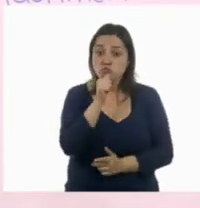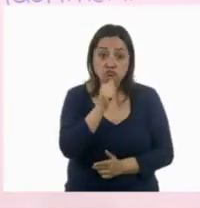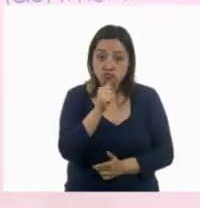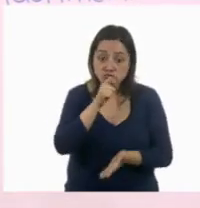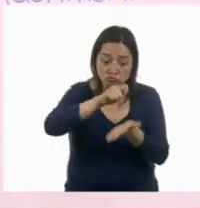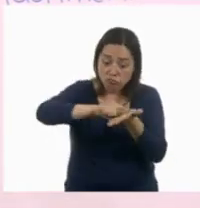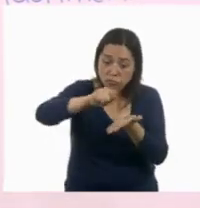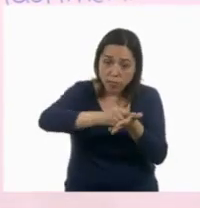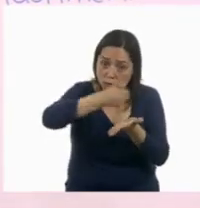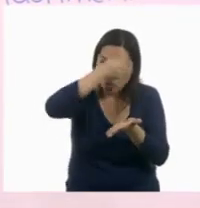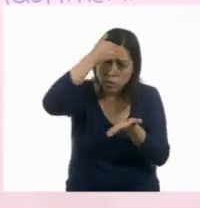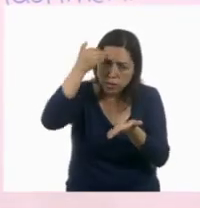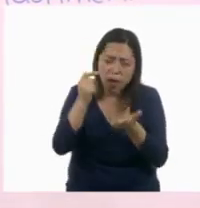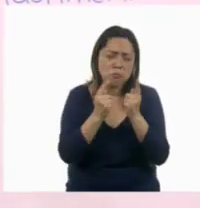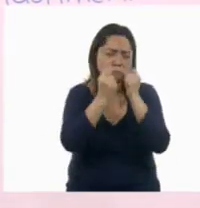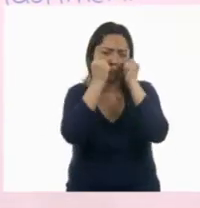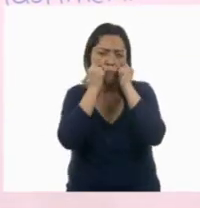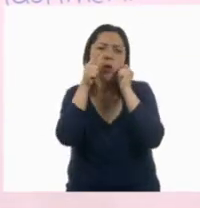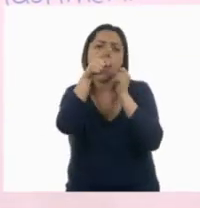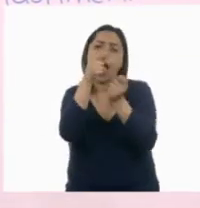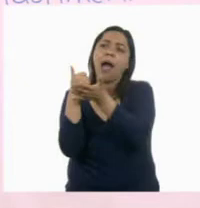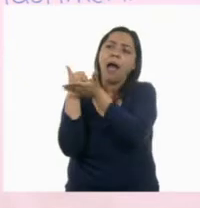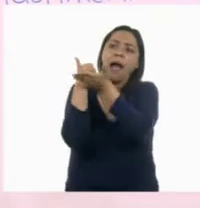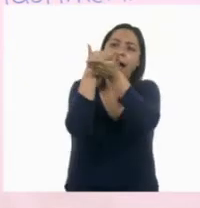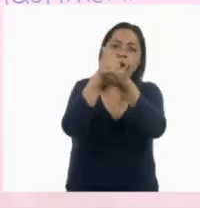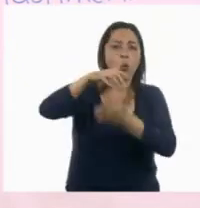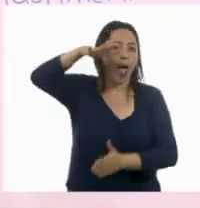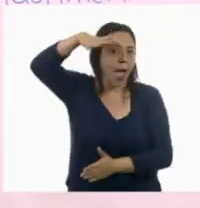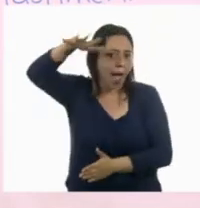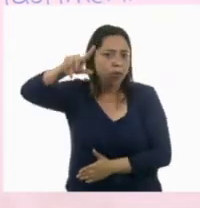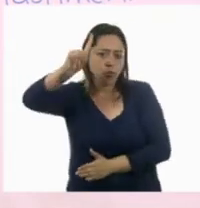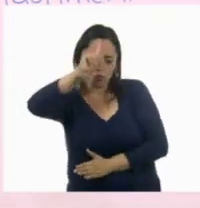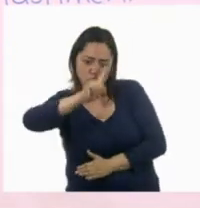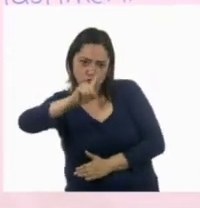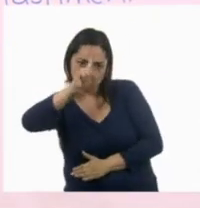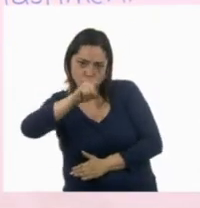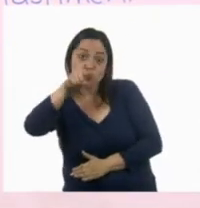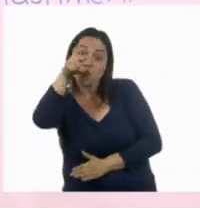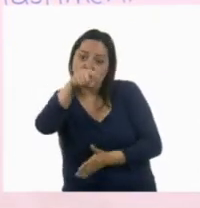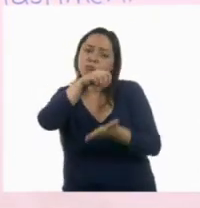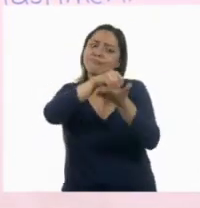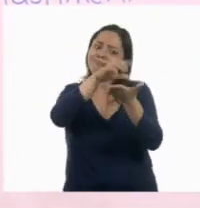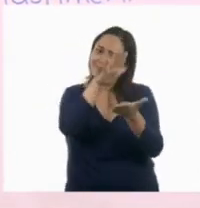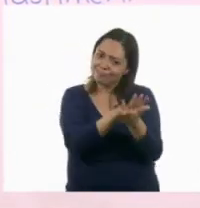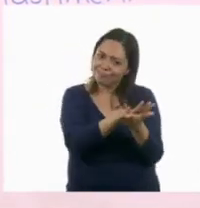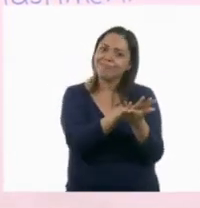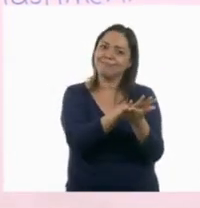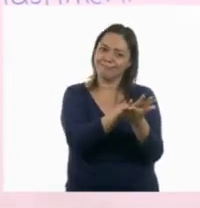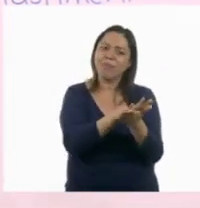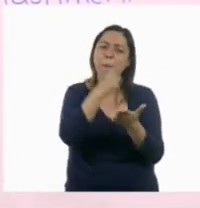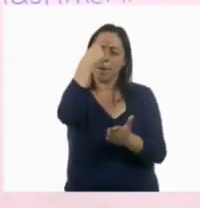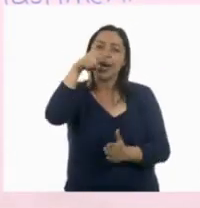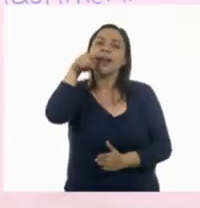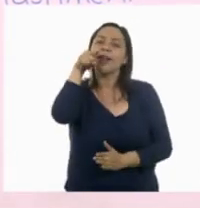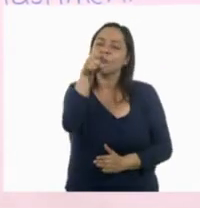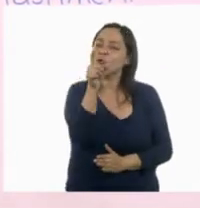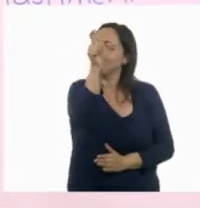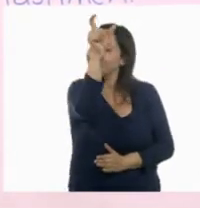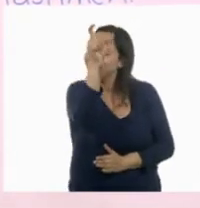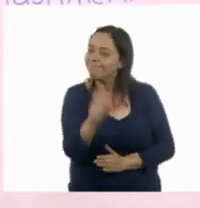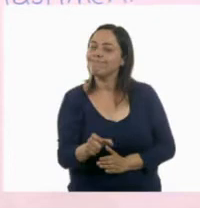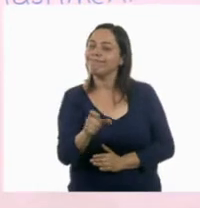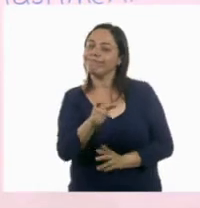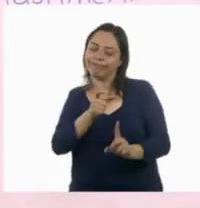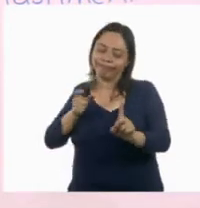puedes pedirle ayuda a algún adulto para que te oriente y tengas esas reglas a la mano para ser el mejor guardián de las